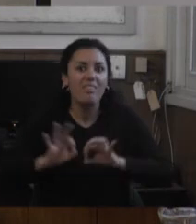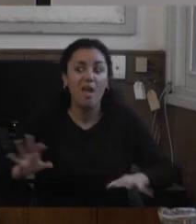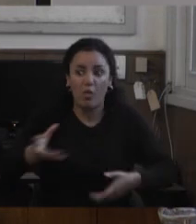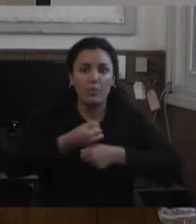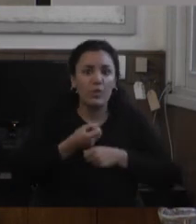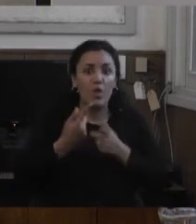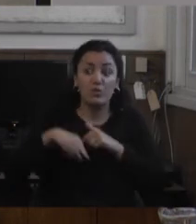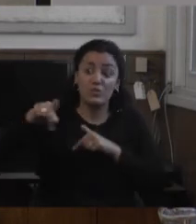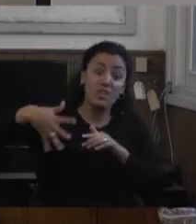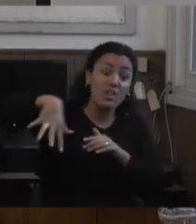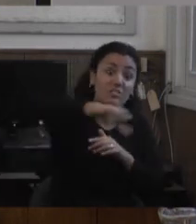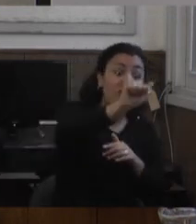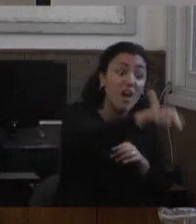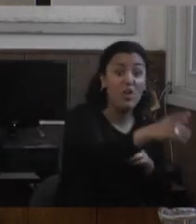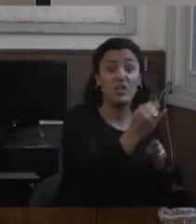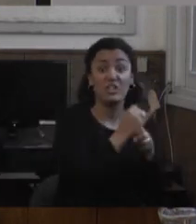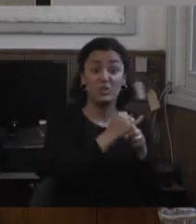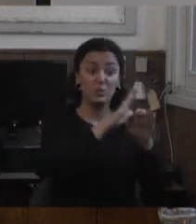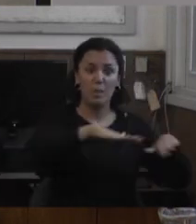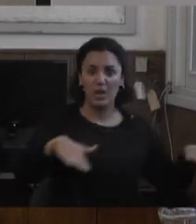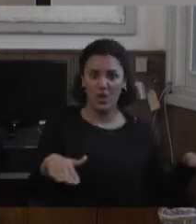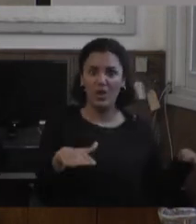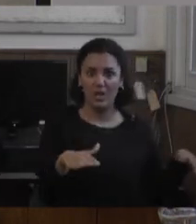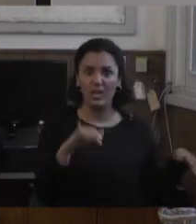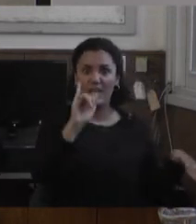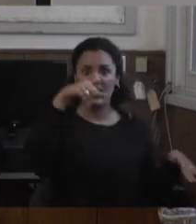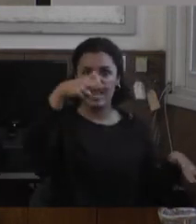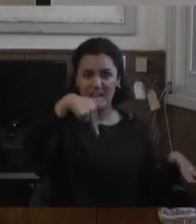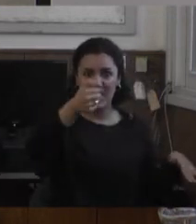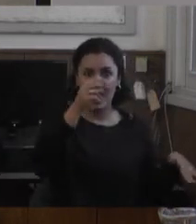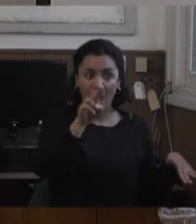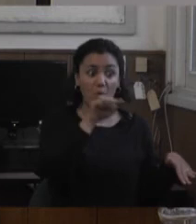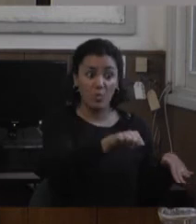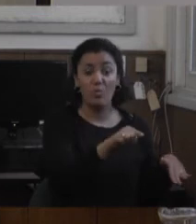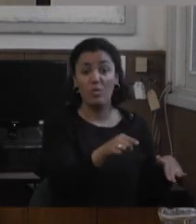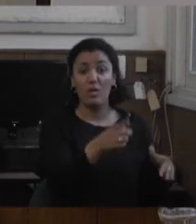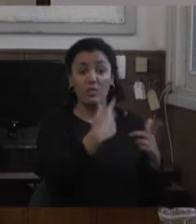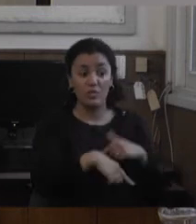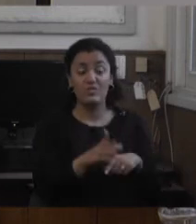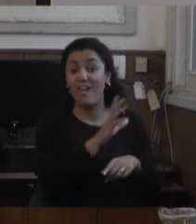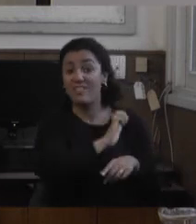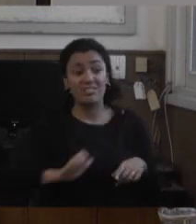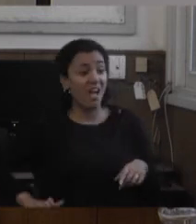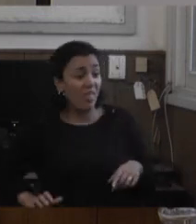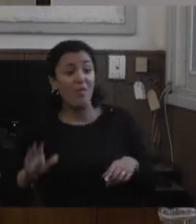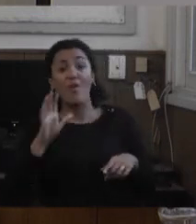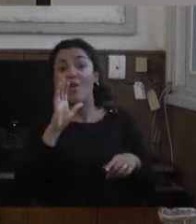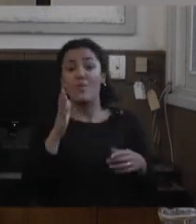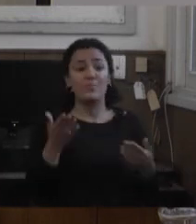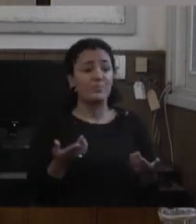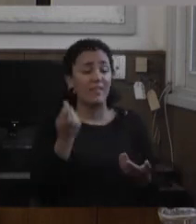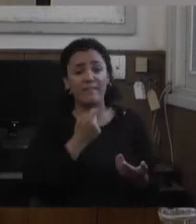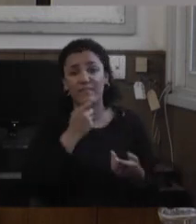para no hacerme el cargo de lo que no hicimos entiendo que como Estado tenemos una gran deuda que no nos posicionamos en poder darle respuestas